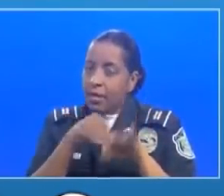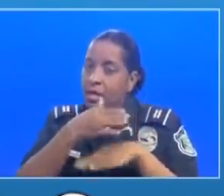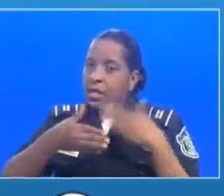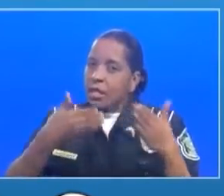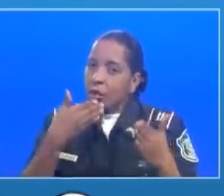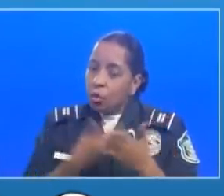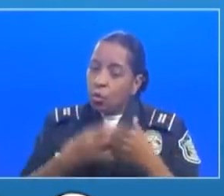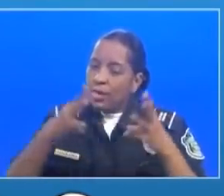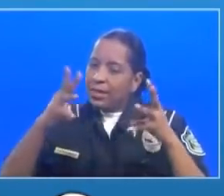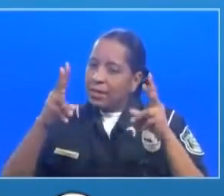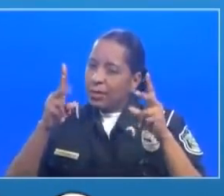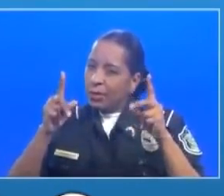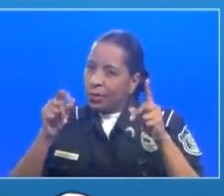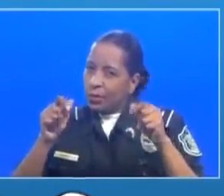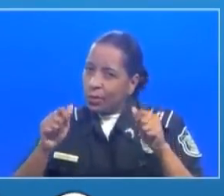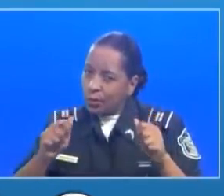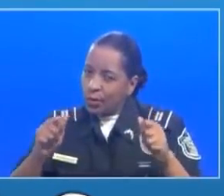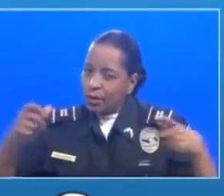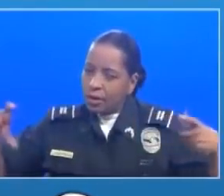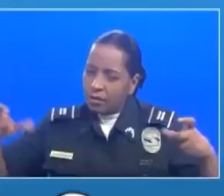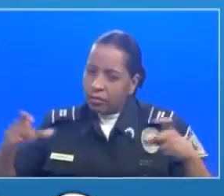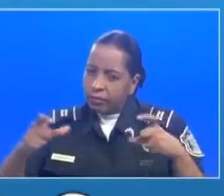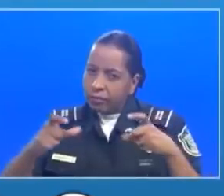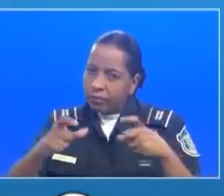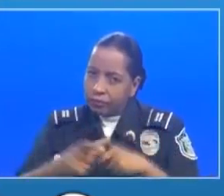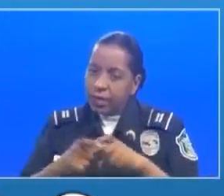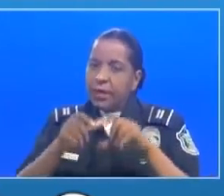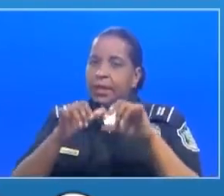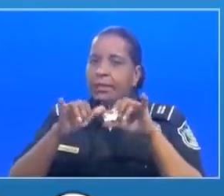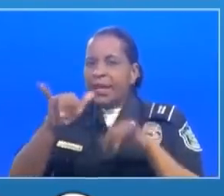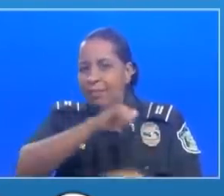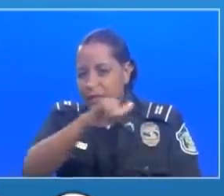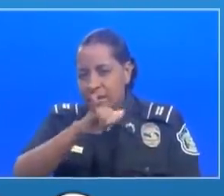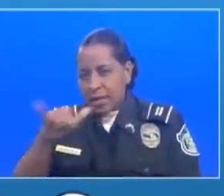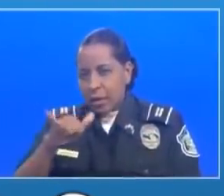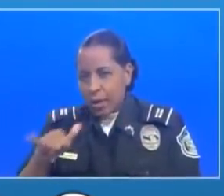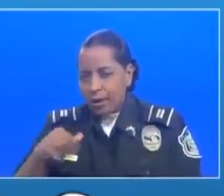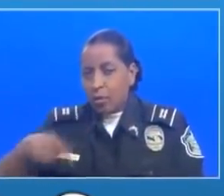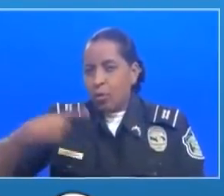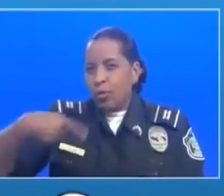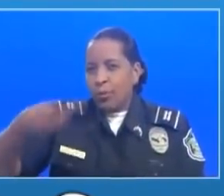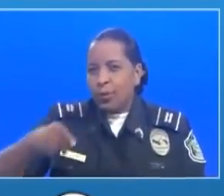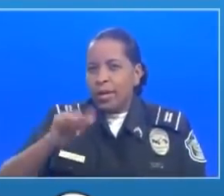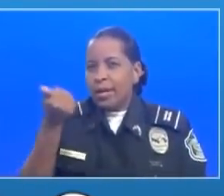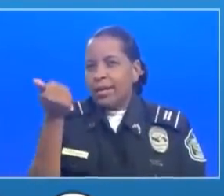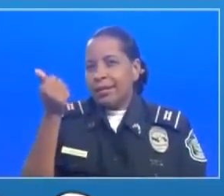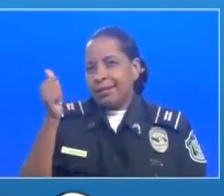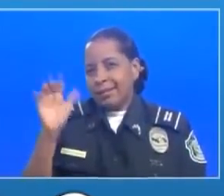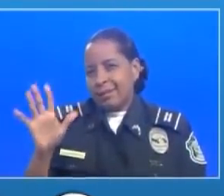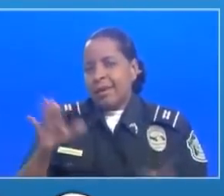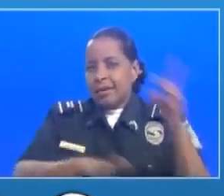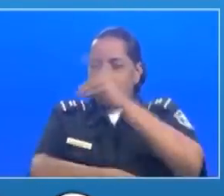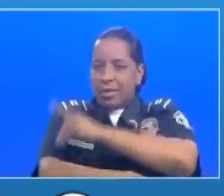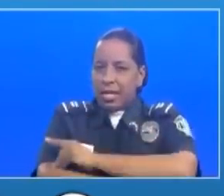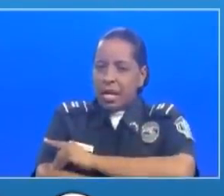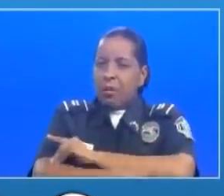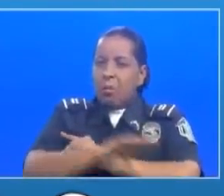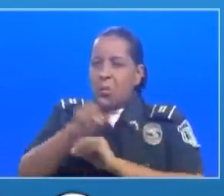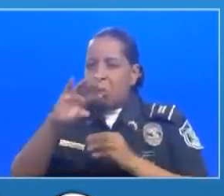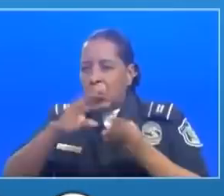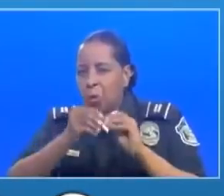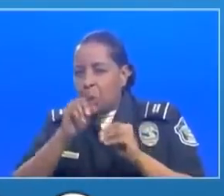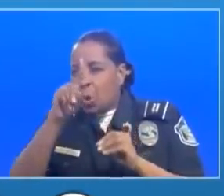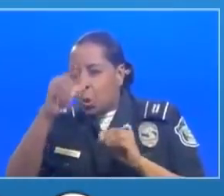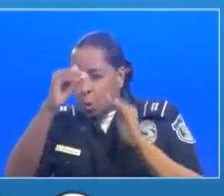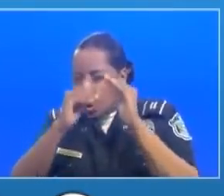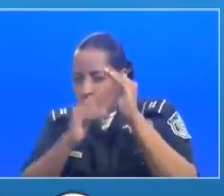ese número de reproducción efectiva se mantenga por los próximos 15 días en uno o por debajo